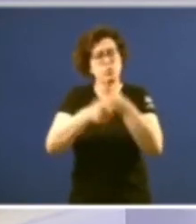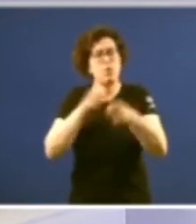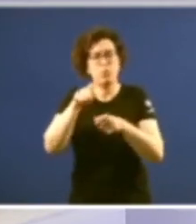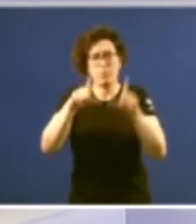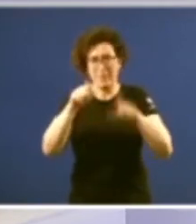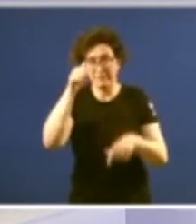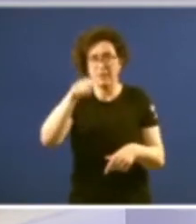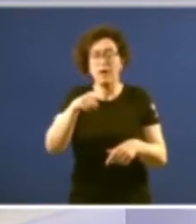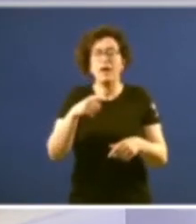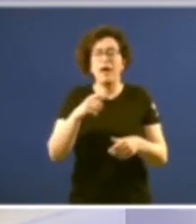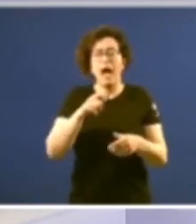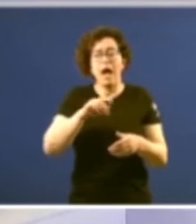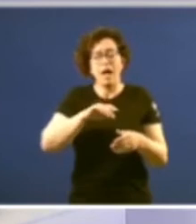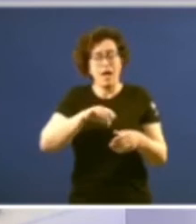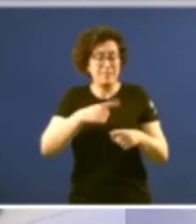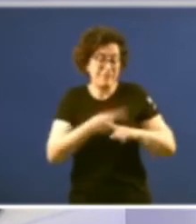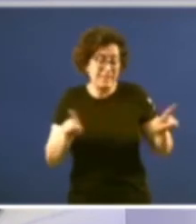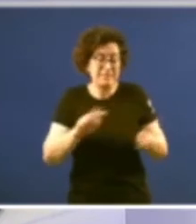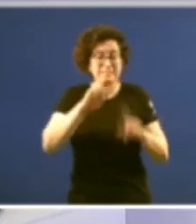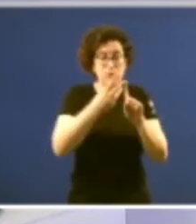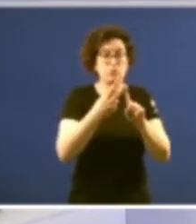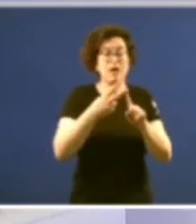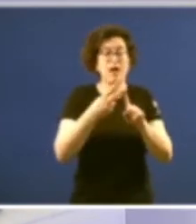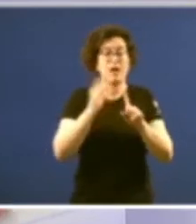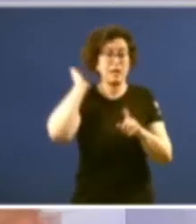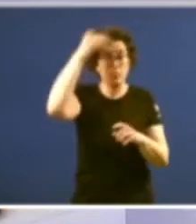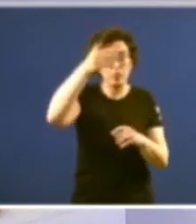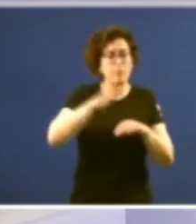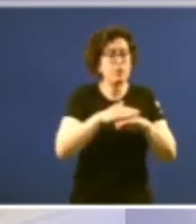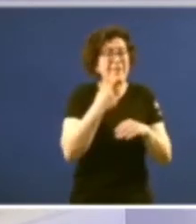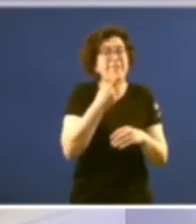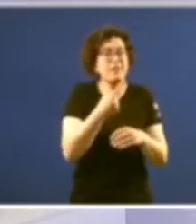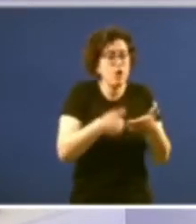república na que dicir xornalismo era prácticamente dicir política